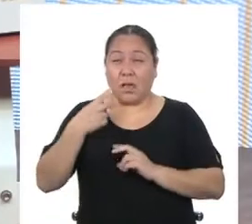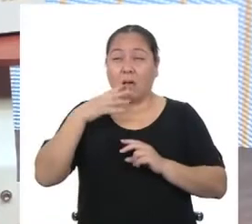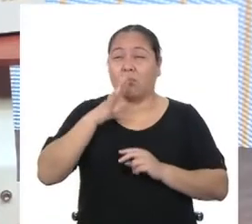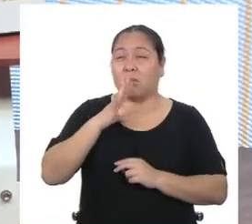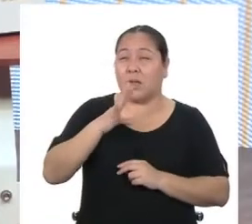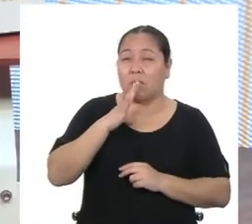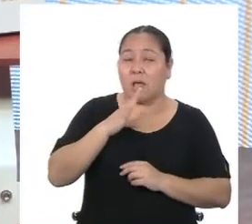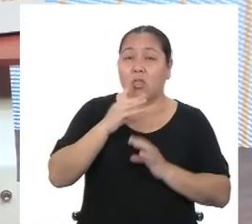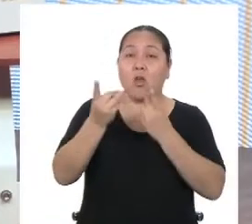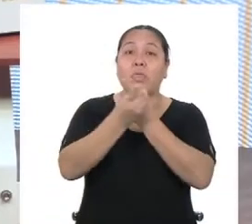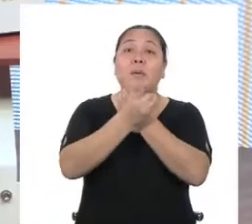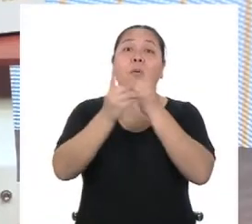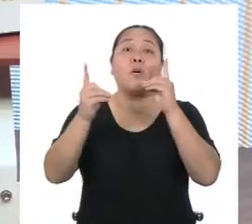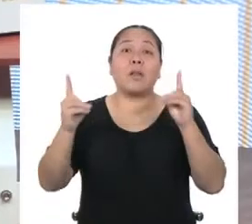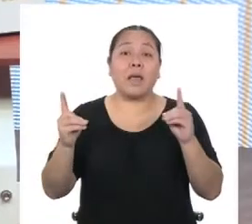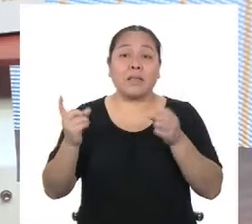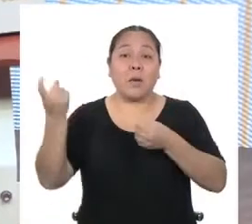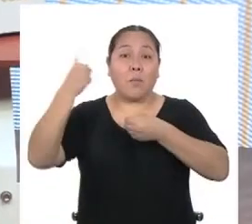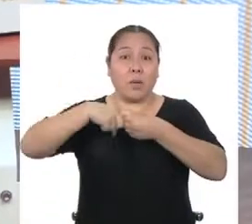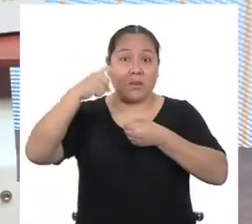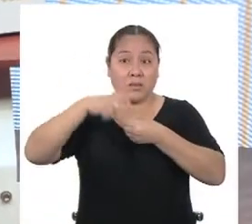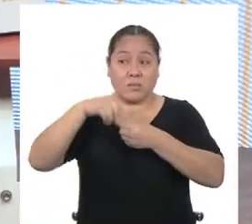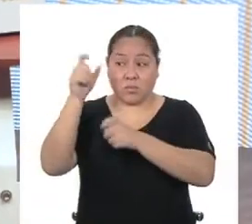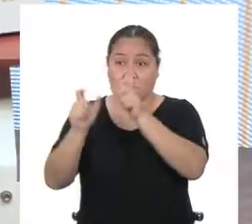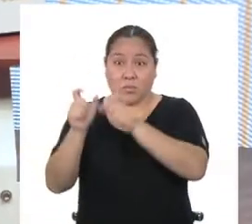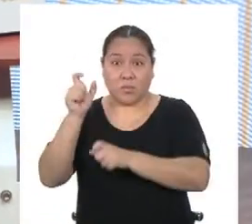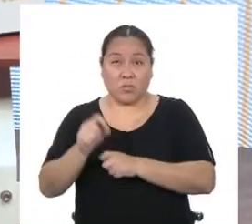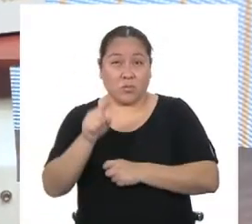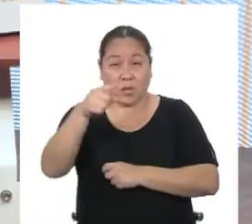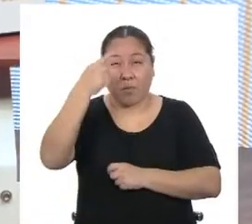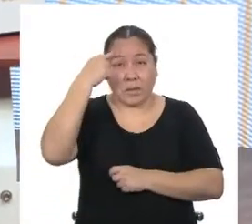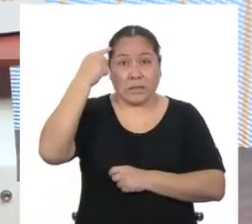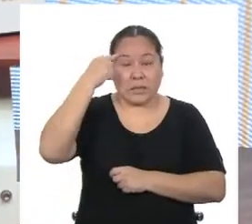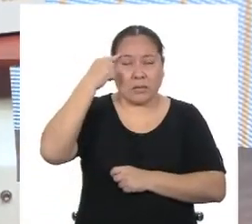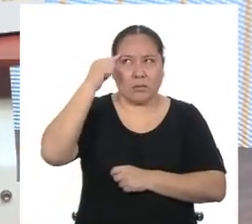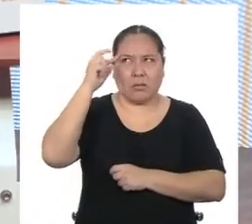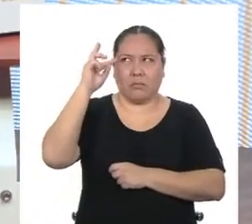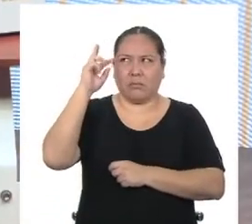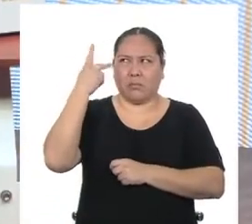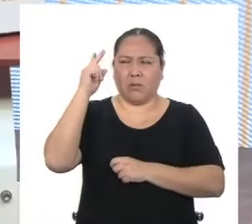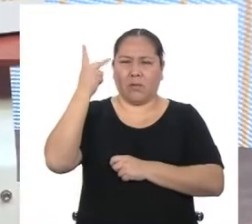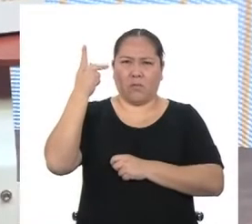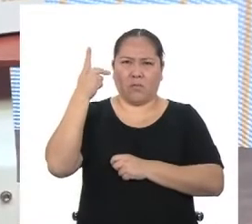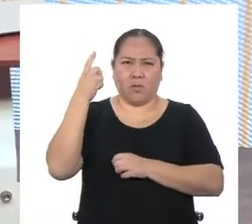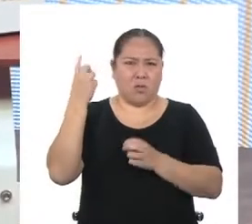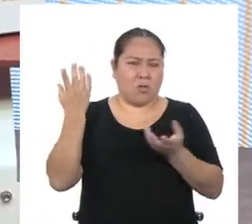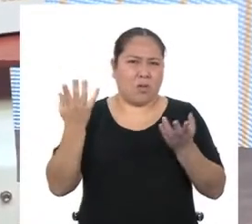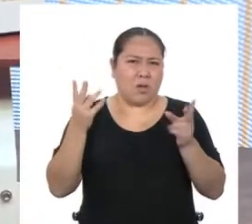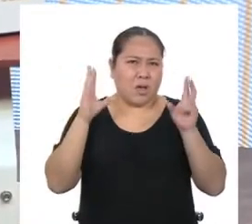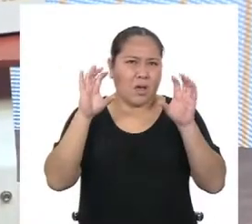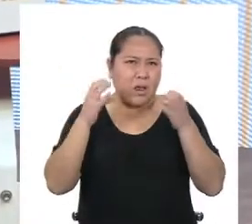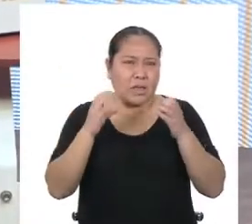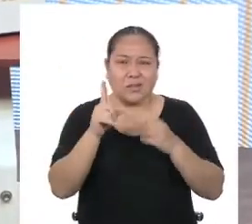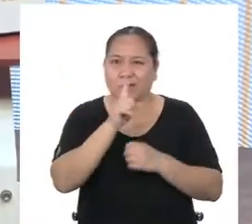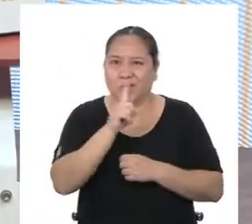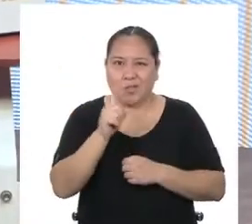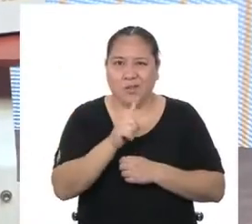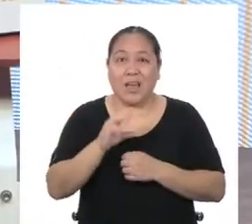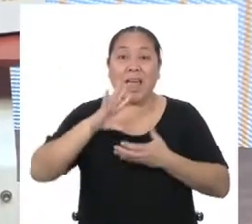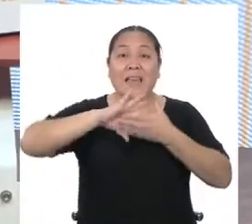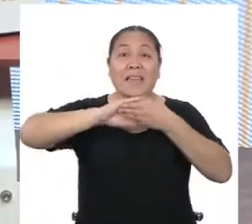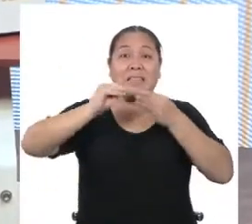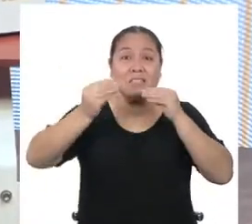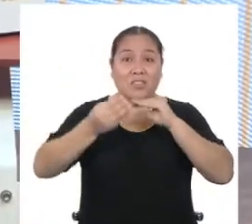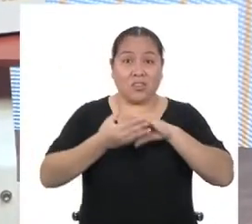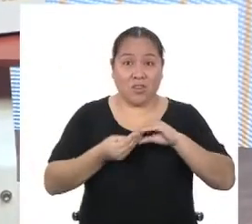democracia y participación ciudadana? Ustedes pensarán que me he bloqueado y que estoy confundiendo materias. Les aseguro que en mi historia,